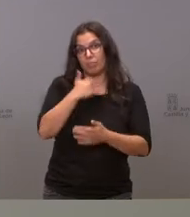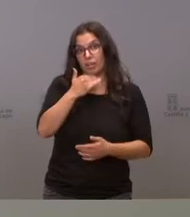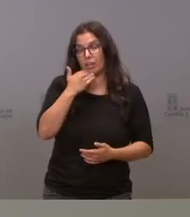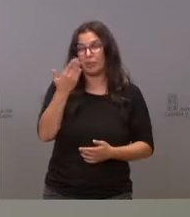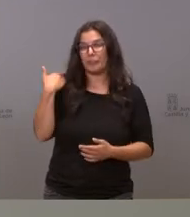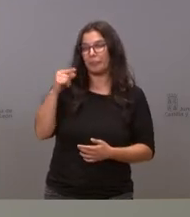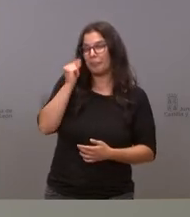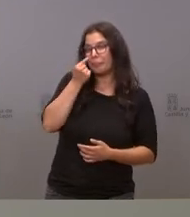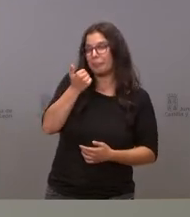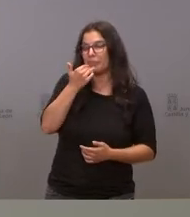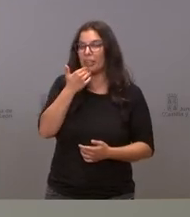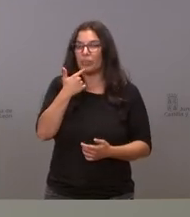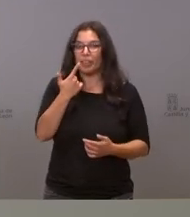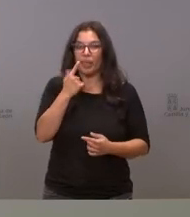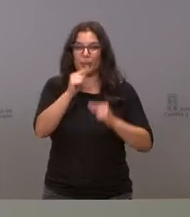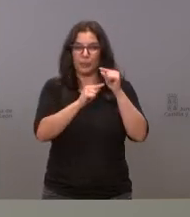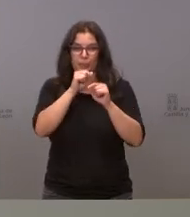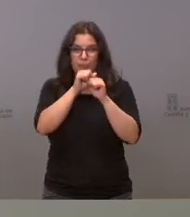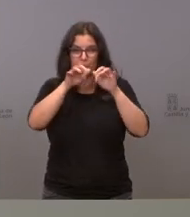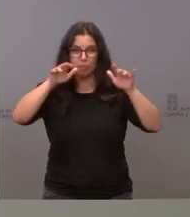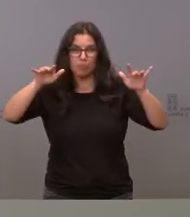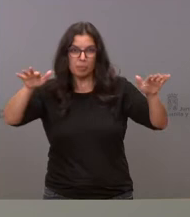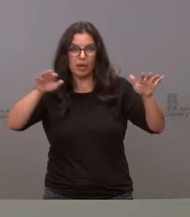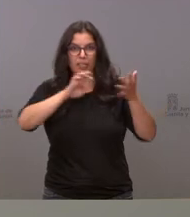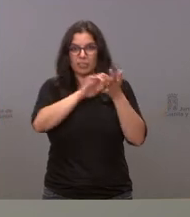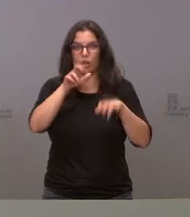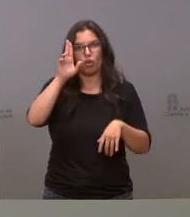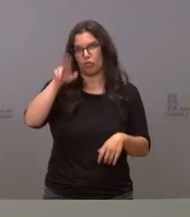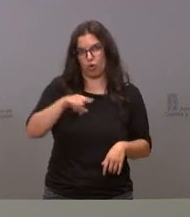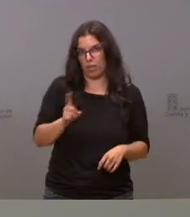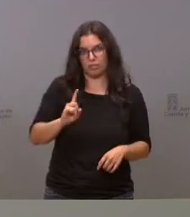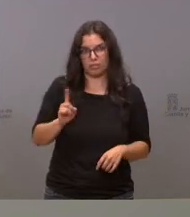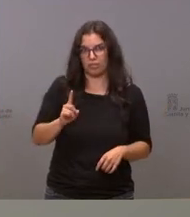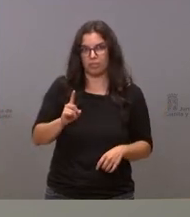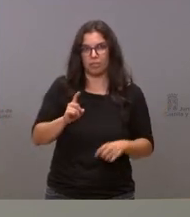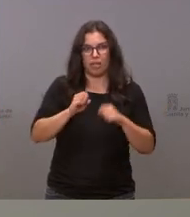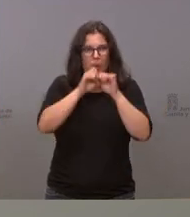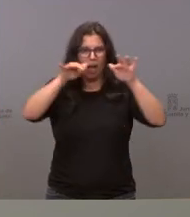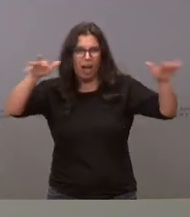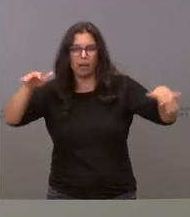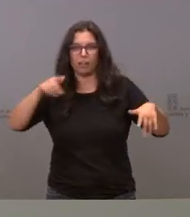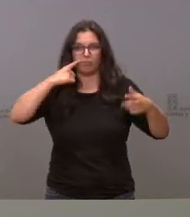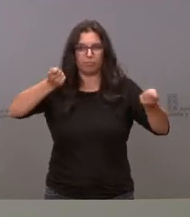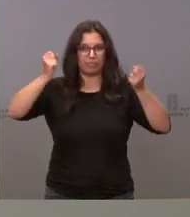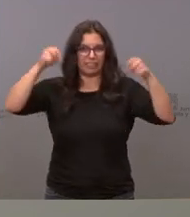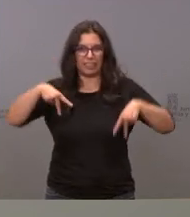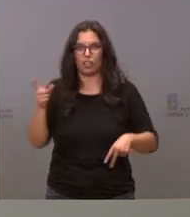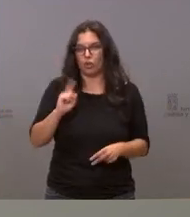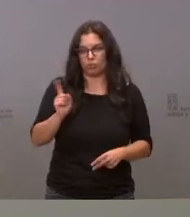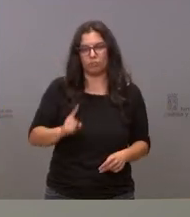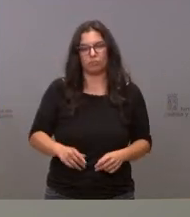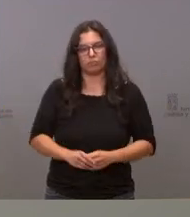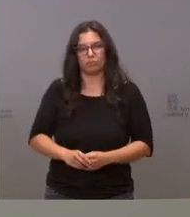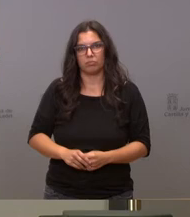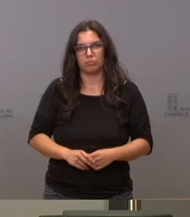noticia que decía que había transmisión comunitaria en Castiglí León no es cierto no hay transmisión comunitaria de la variante delta en Castiglí y León